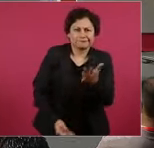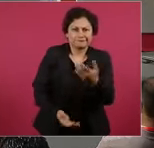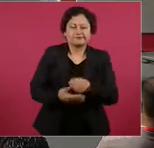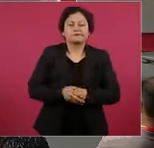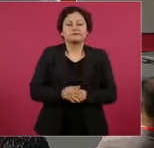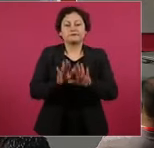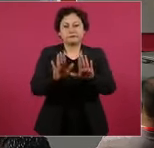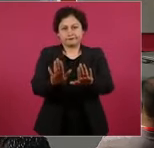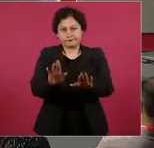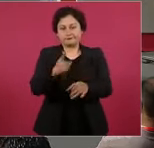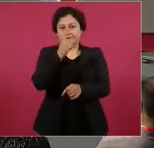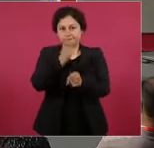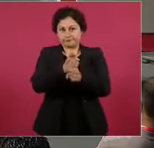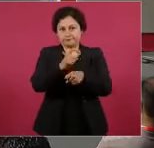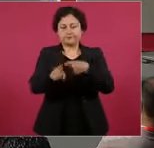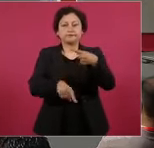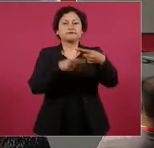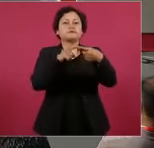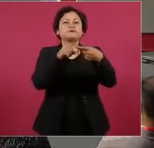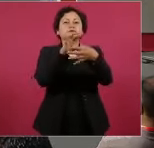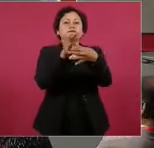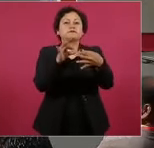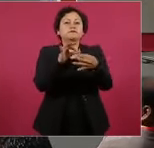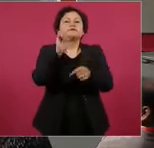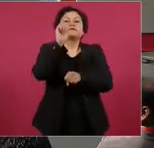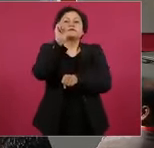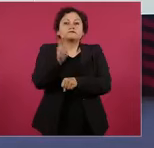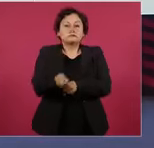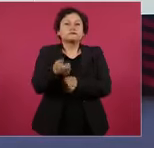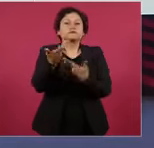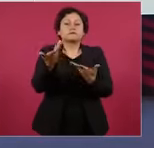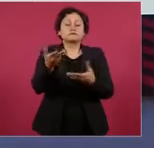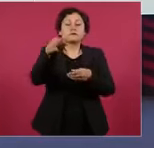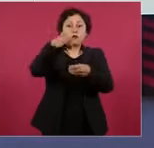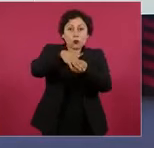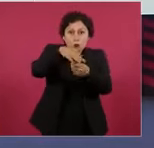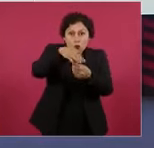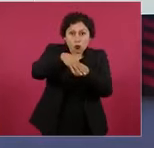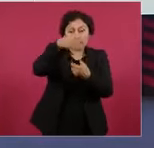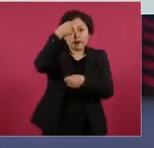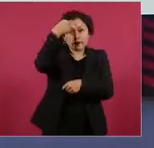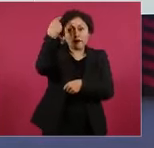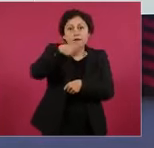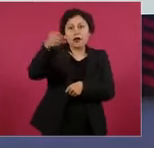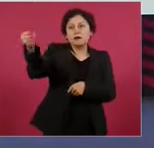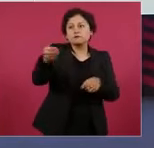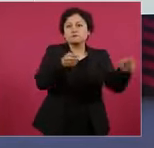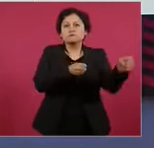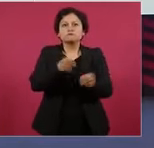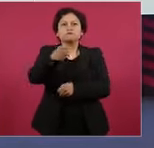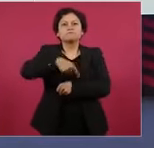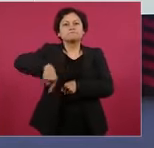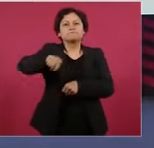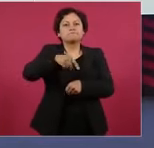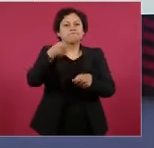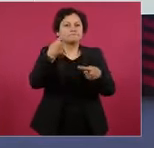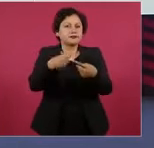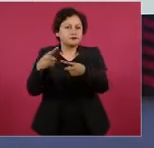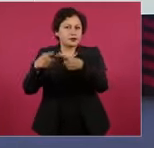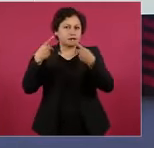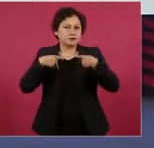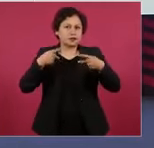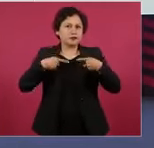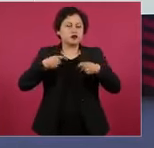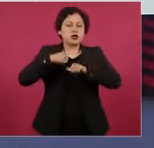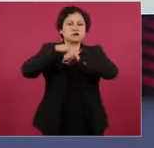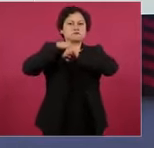al primer tema, la elección popular de ministros, magistrados y jueces. ¿Qué tenemos actualmente? Ponemos